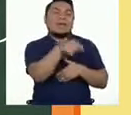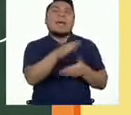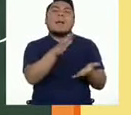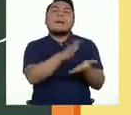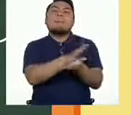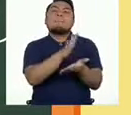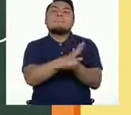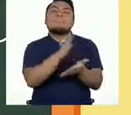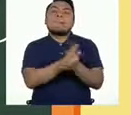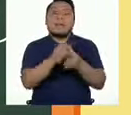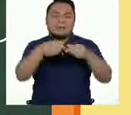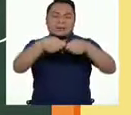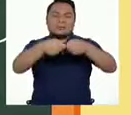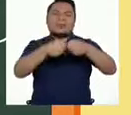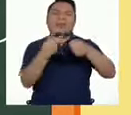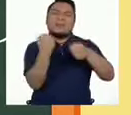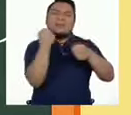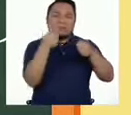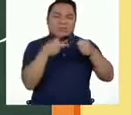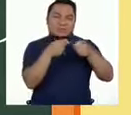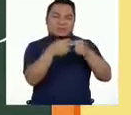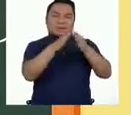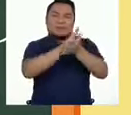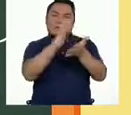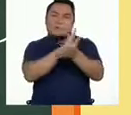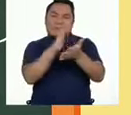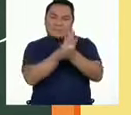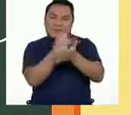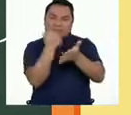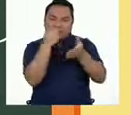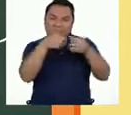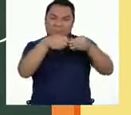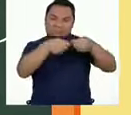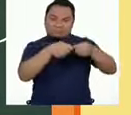papeles y cartones debido a que está hecho de cartón.